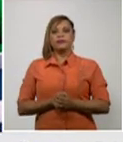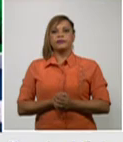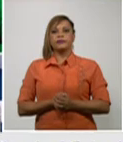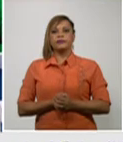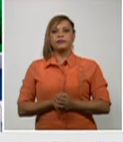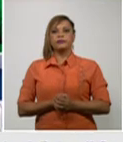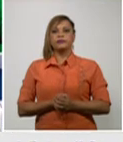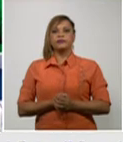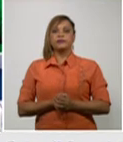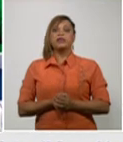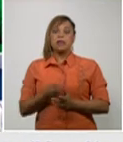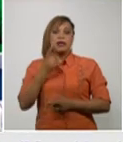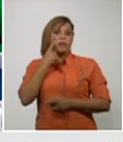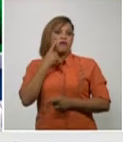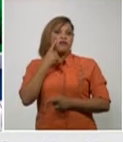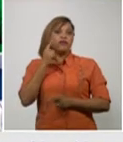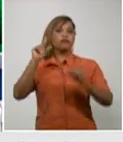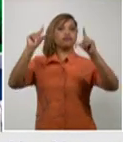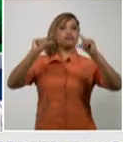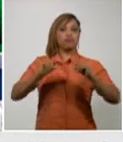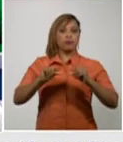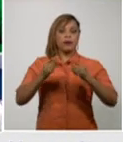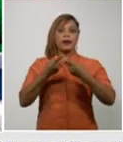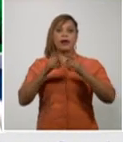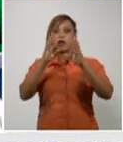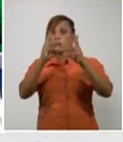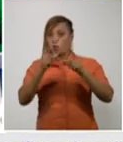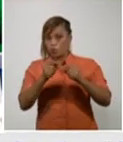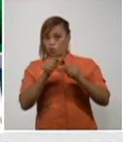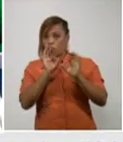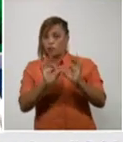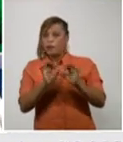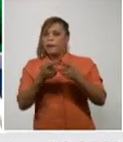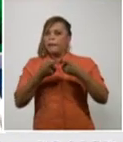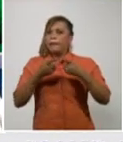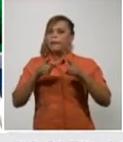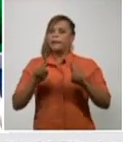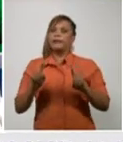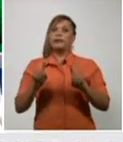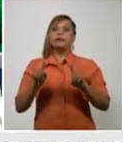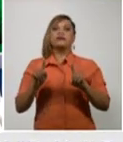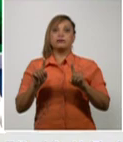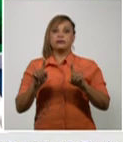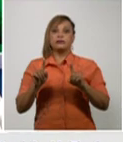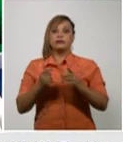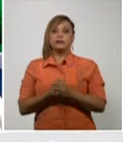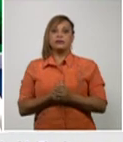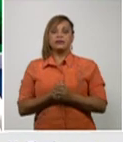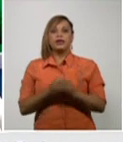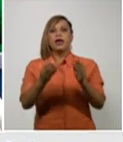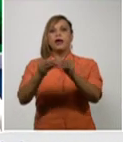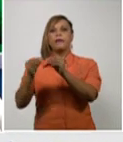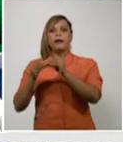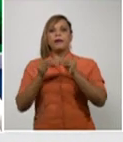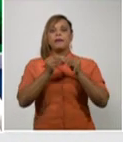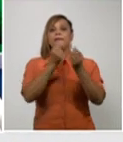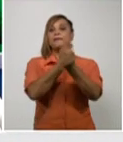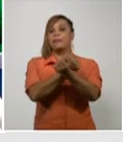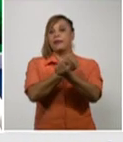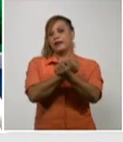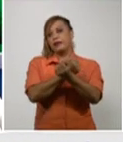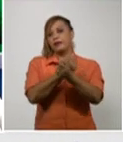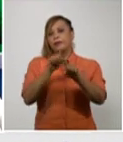reducción hemos tenido en el número de casos importados y además sin el riesgo de transmisión ya que se